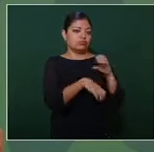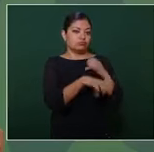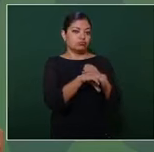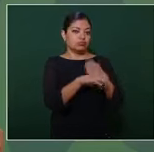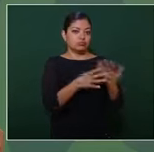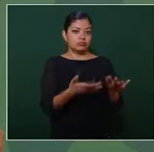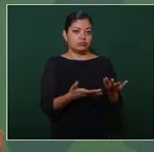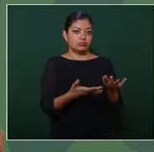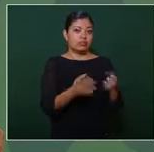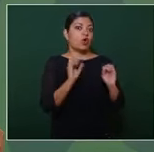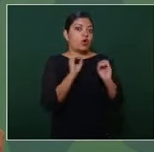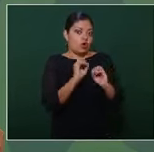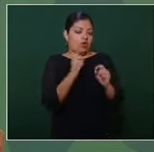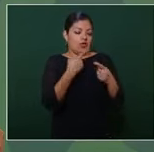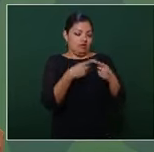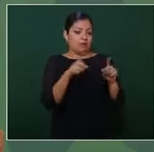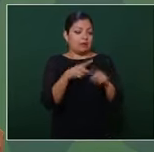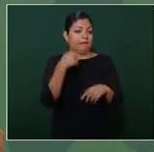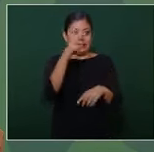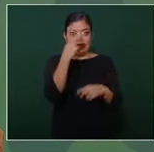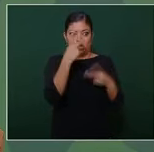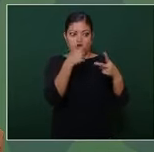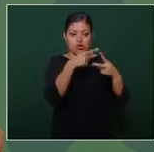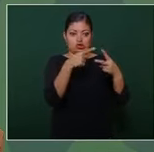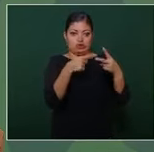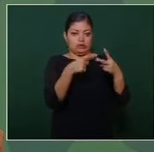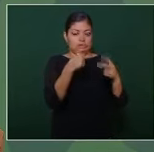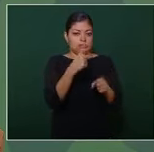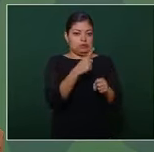o varias pero dos fundamentales